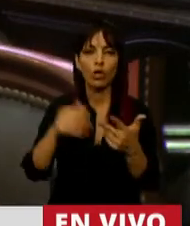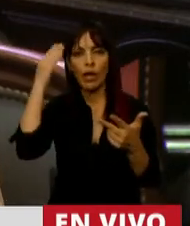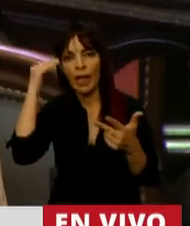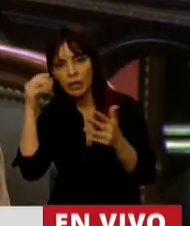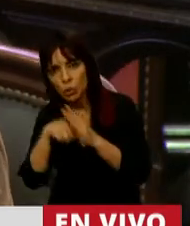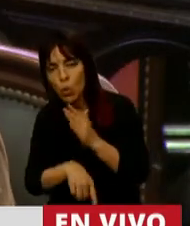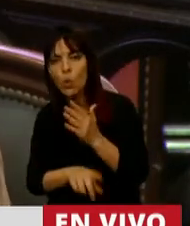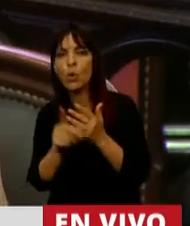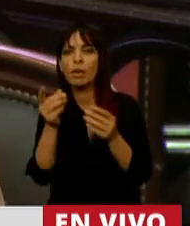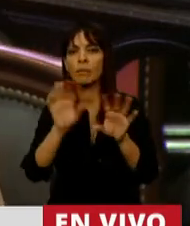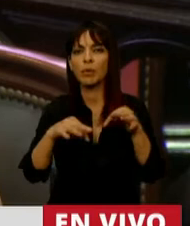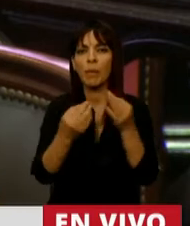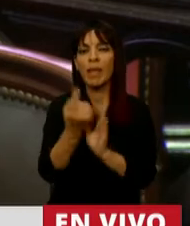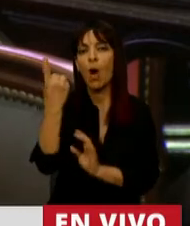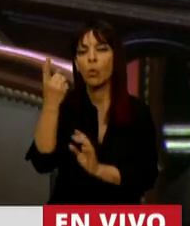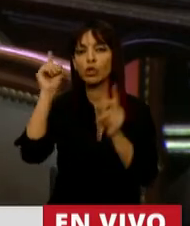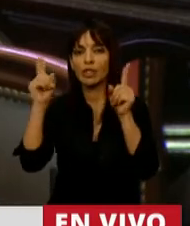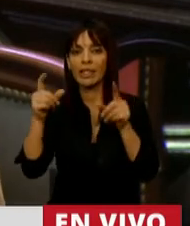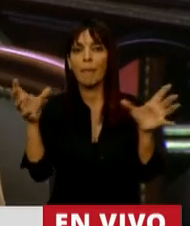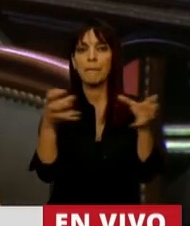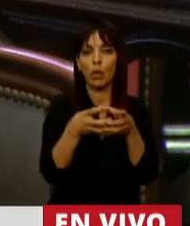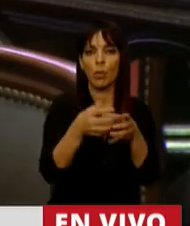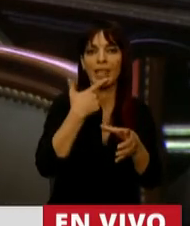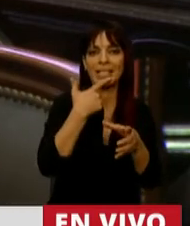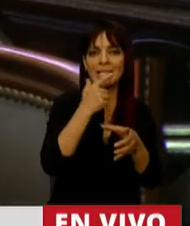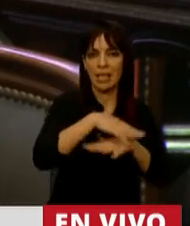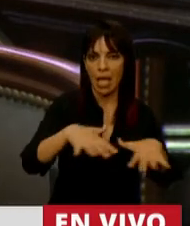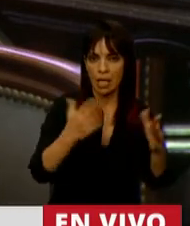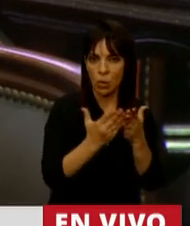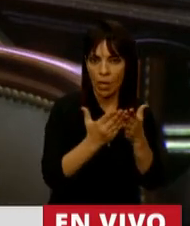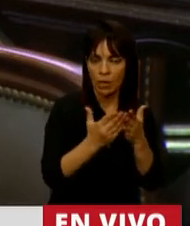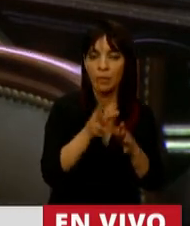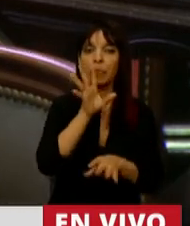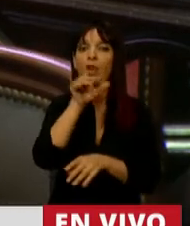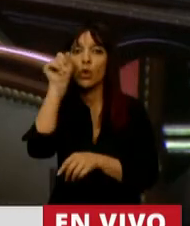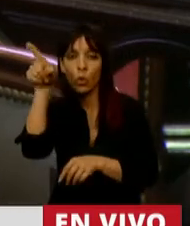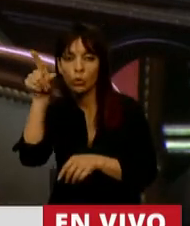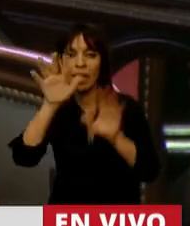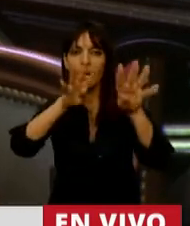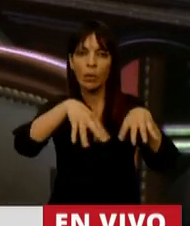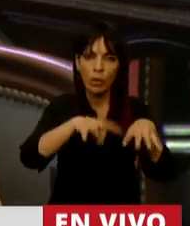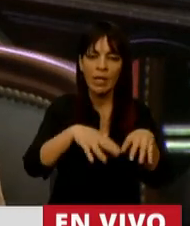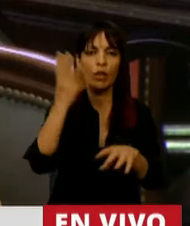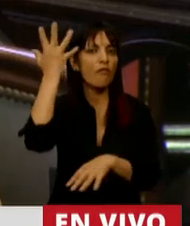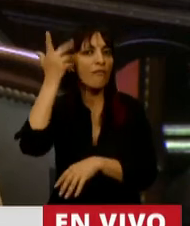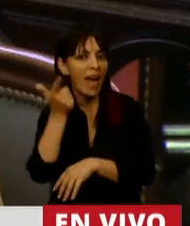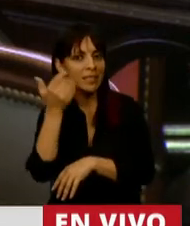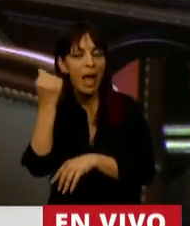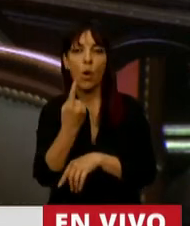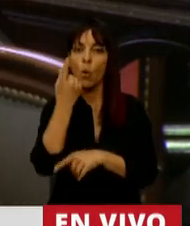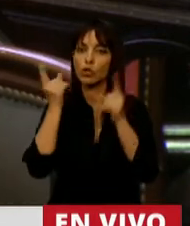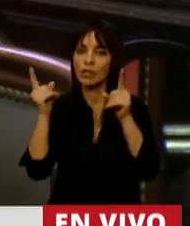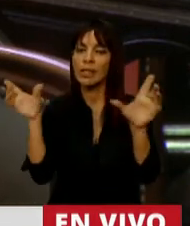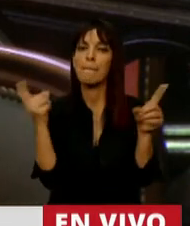Sur tienen un promedio de un docente cada 17 estudiantes. En Rusia, en el Reino Unido, en Francia, tienen un docente